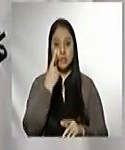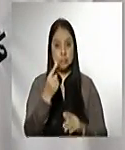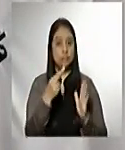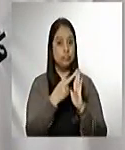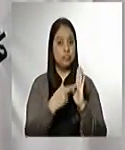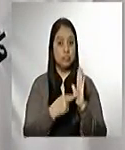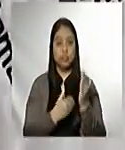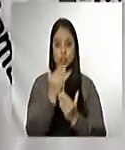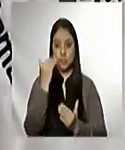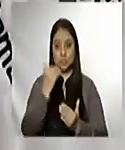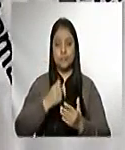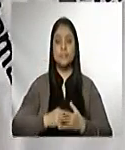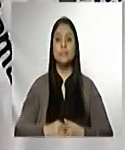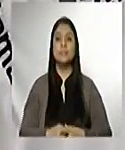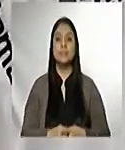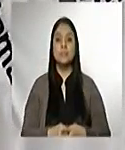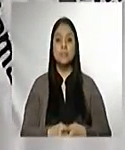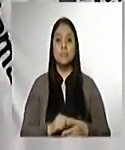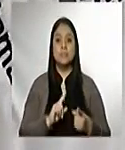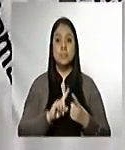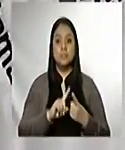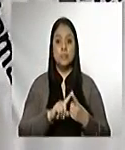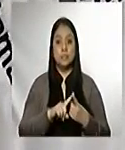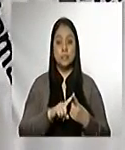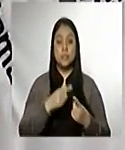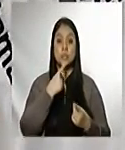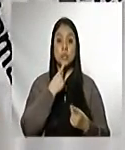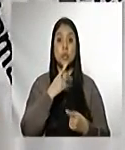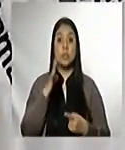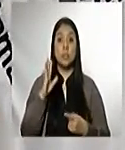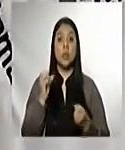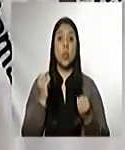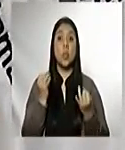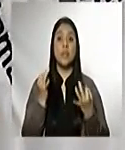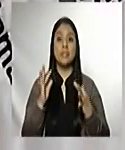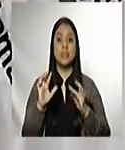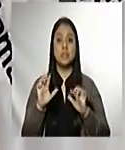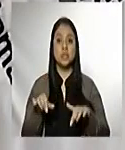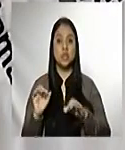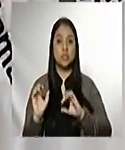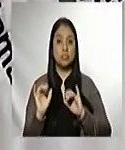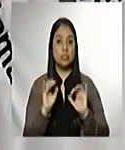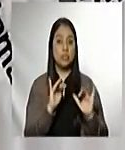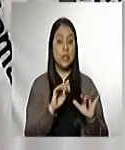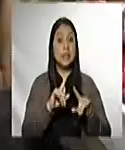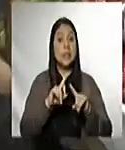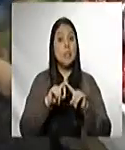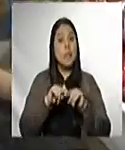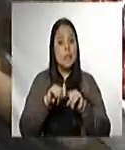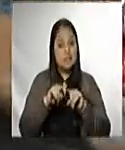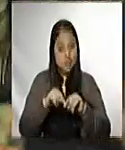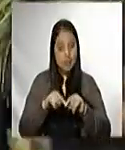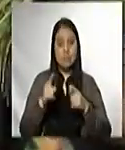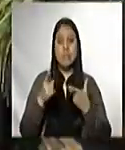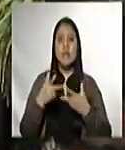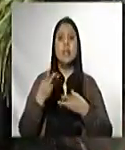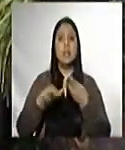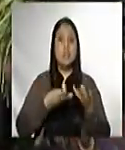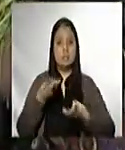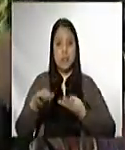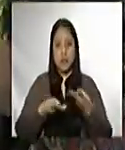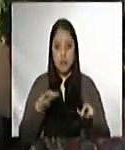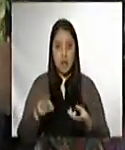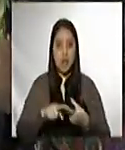de mitigación. cumplimiento de aforo según el semáforo COVID-19 en los mercados,